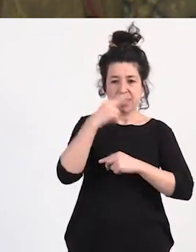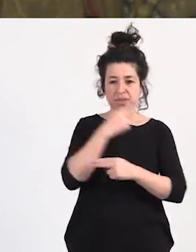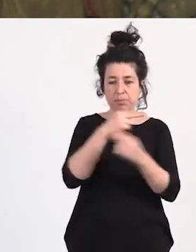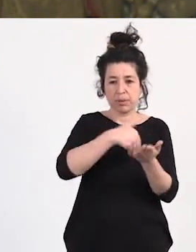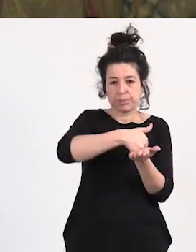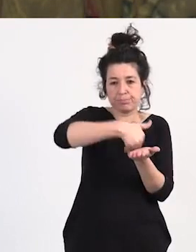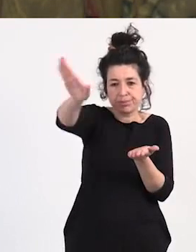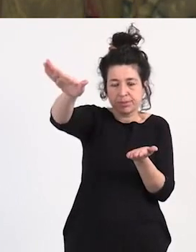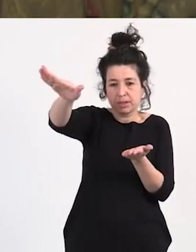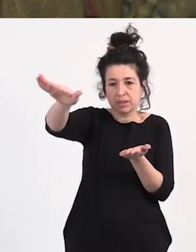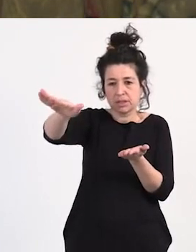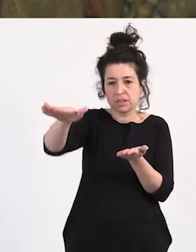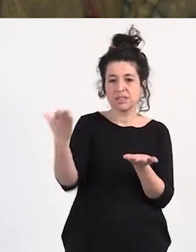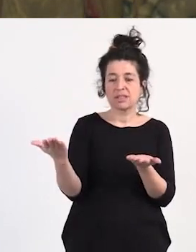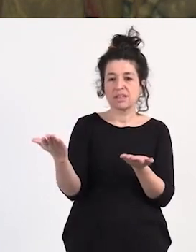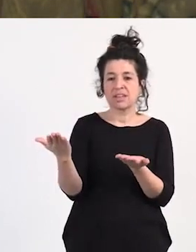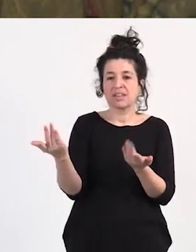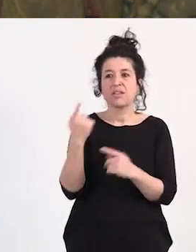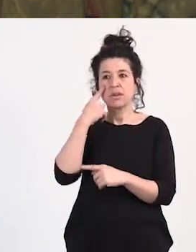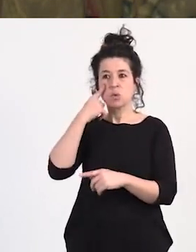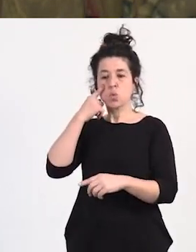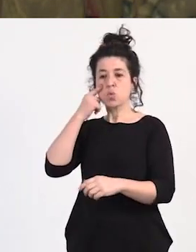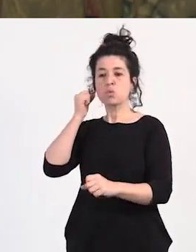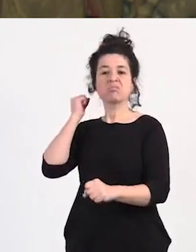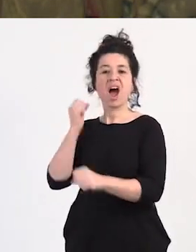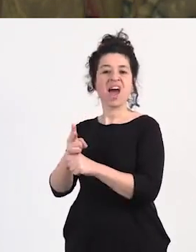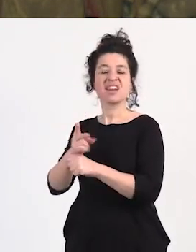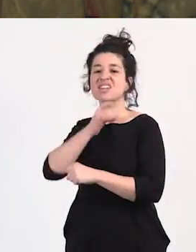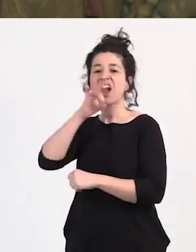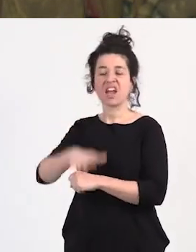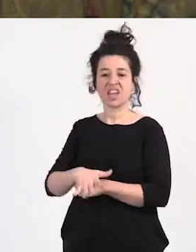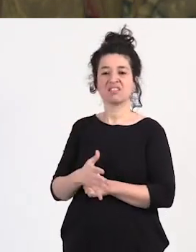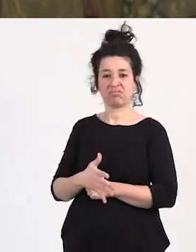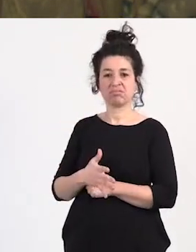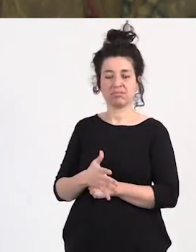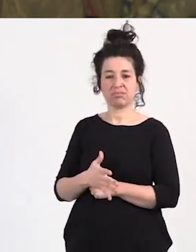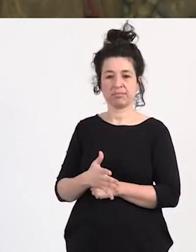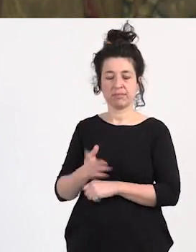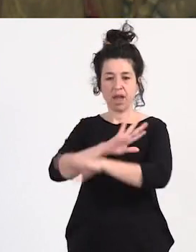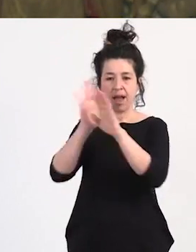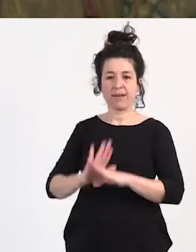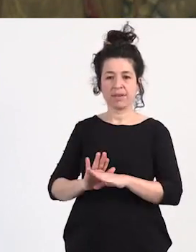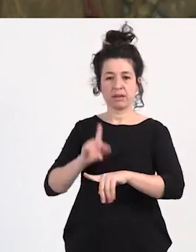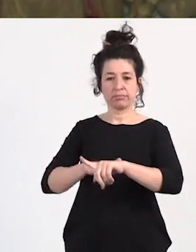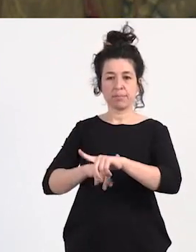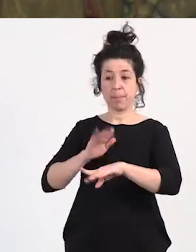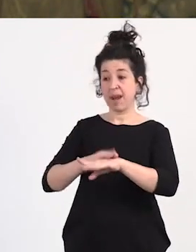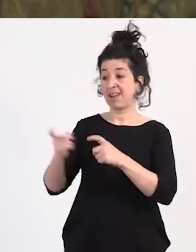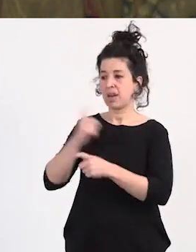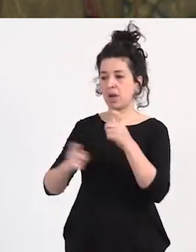y quienes se arriesgan a salir y nos han obligado a tener que menos tiempo para negociar